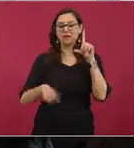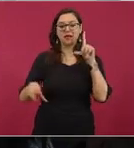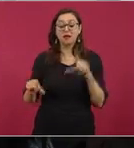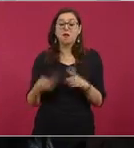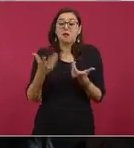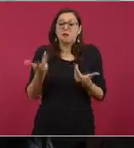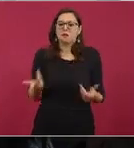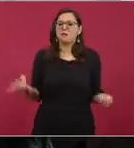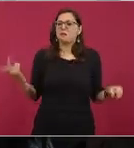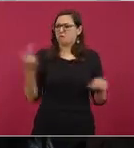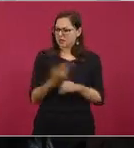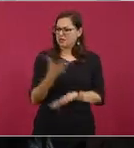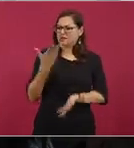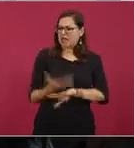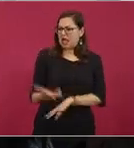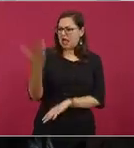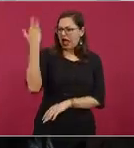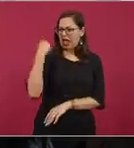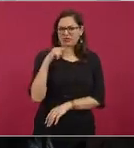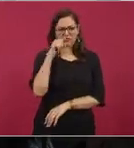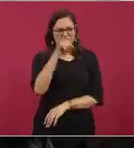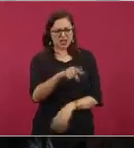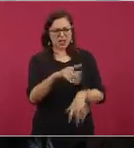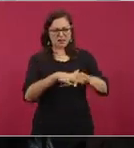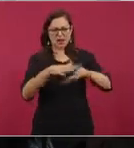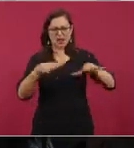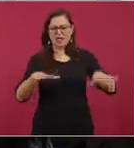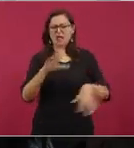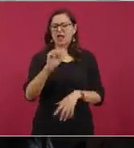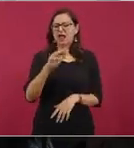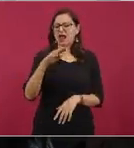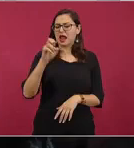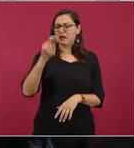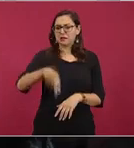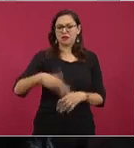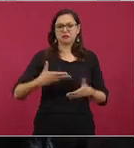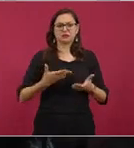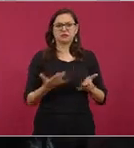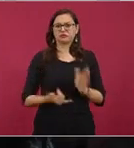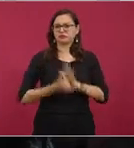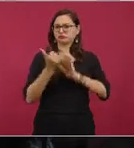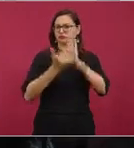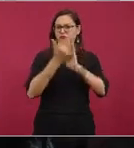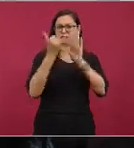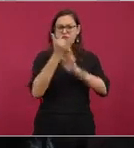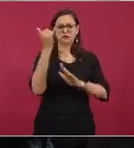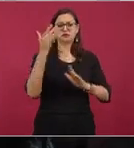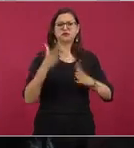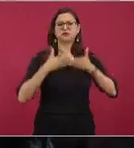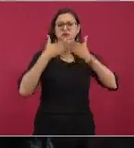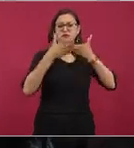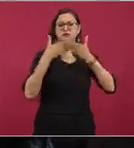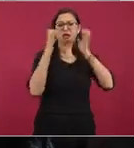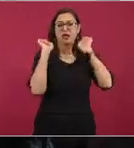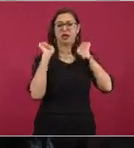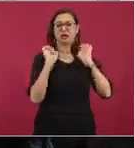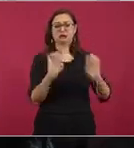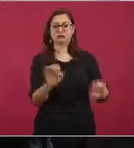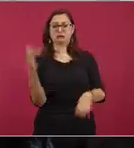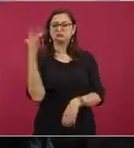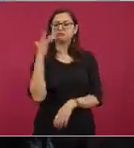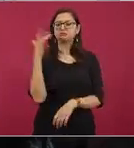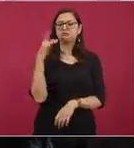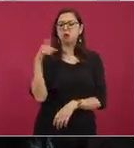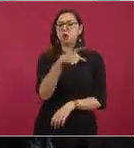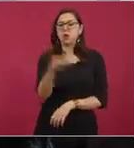Xcaret, de Playa del Carmen a Cozumel. ¿Y qué piensa de este tipo de